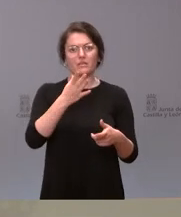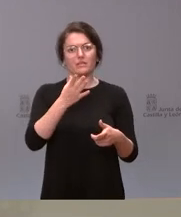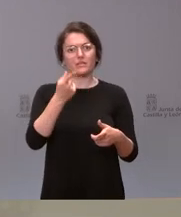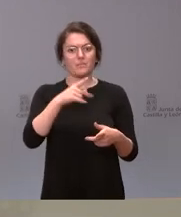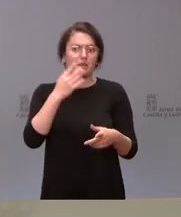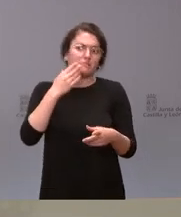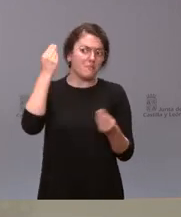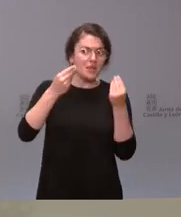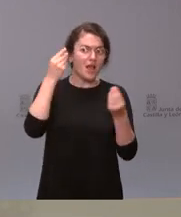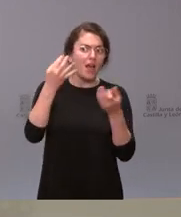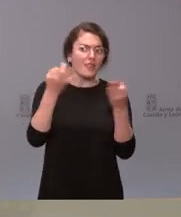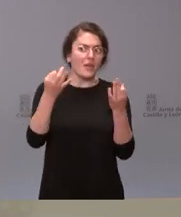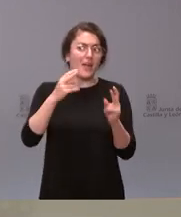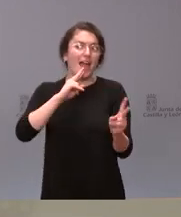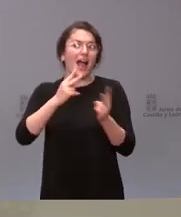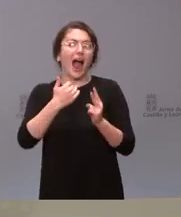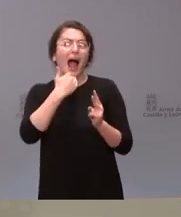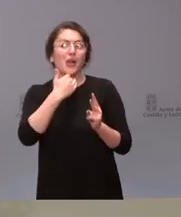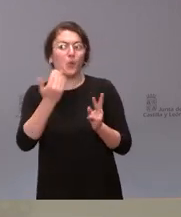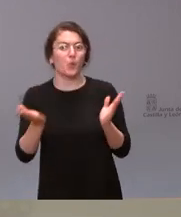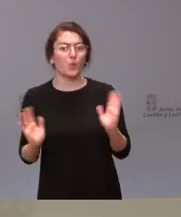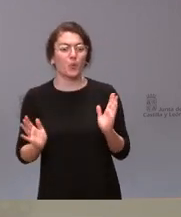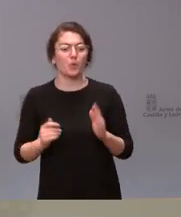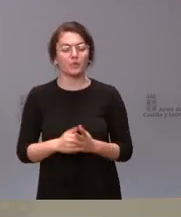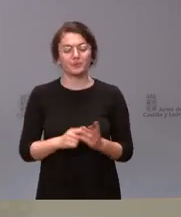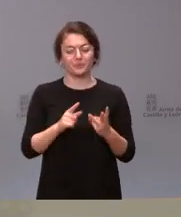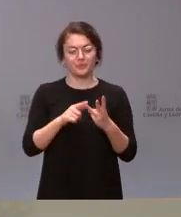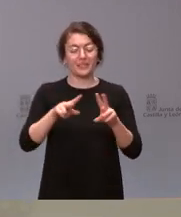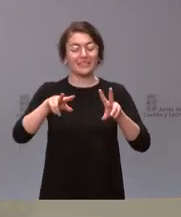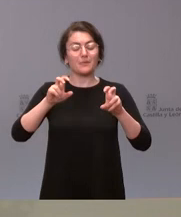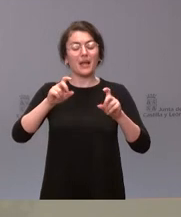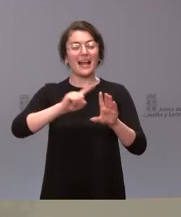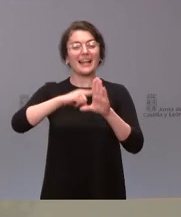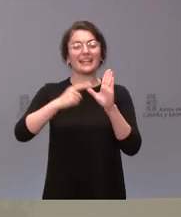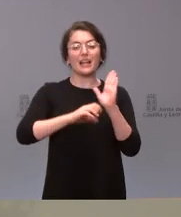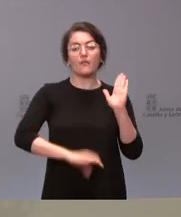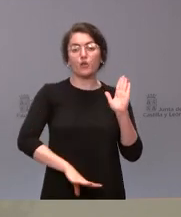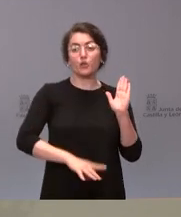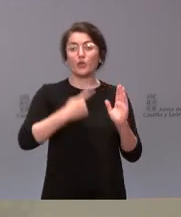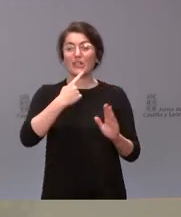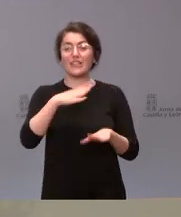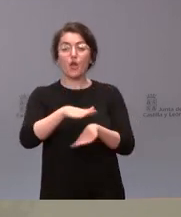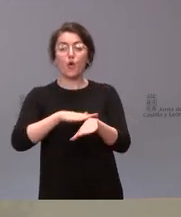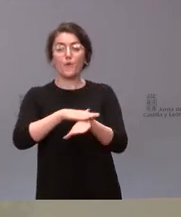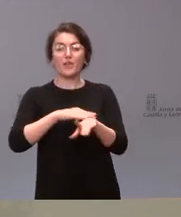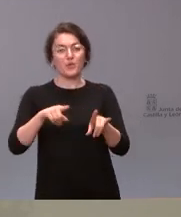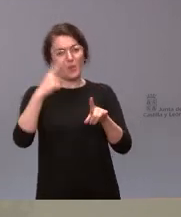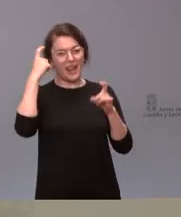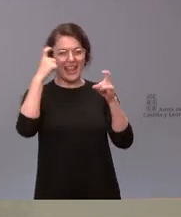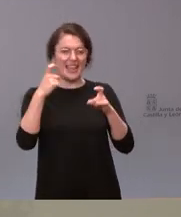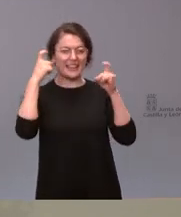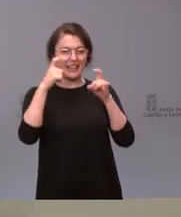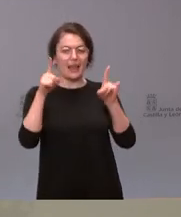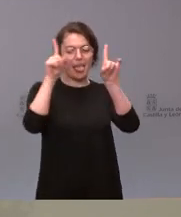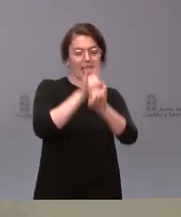han conocido. Y, por otra parte, en relación a la ley del aborto, nos decía que el Gobierno trataba de distraer. No sé si